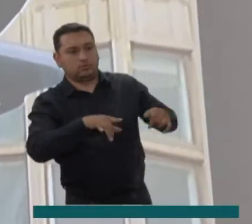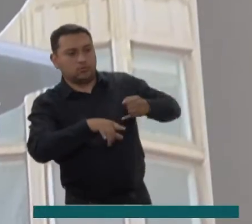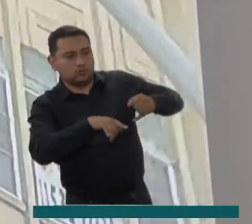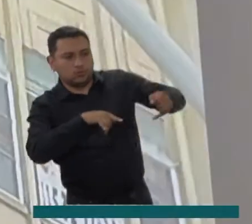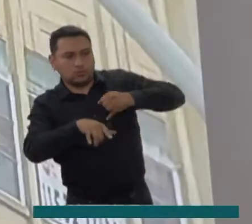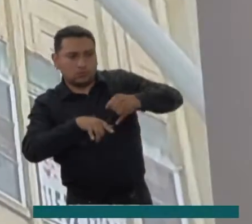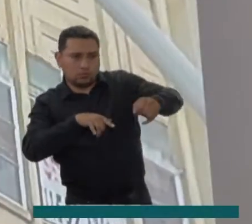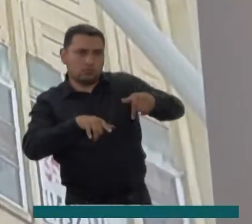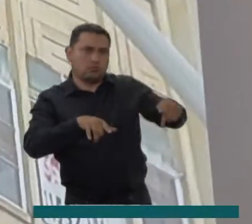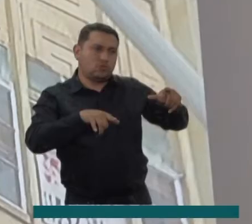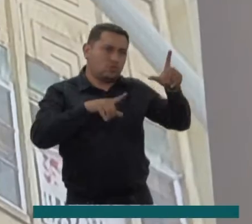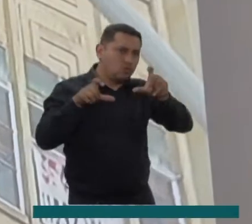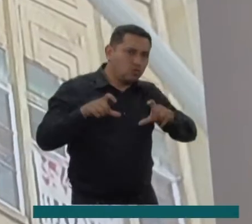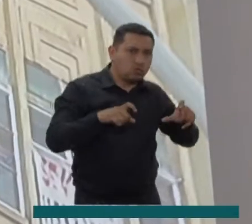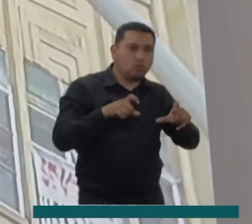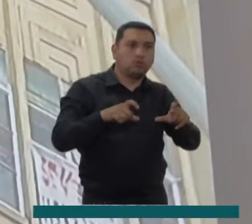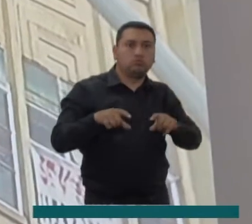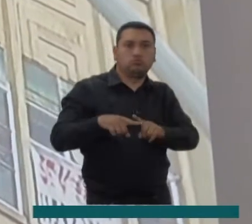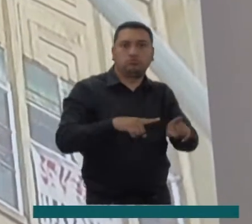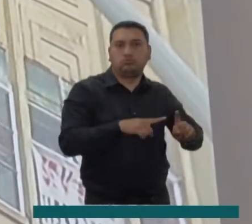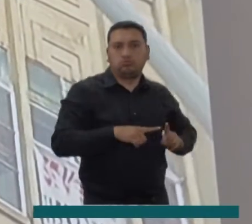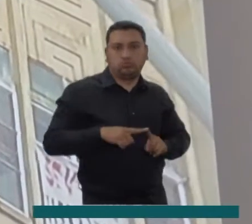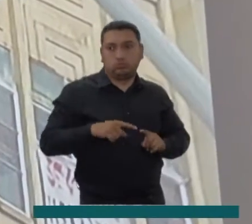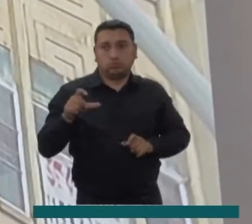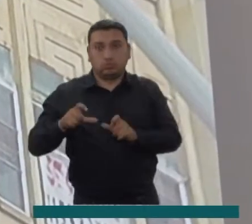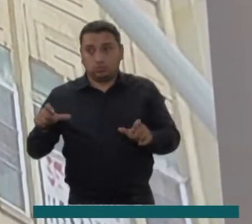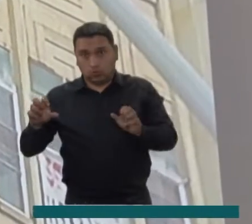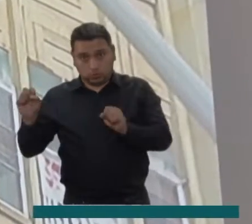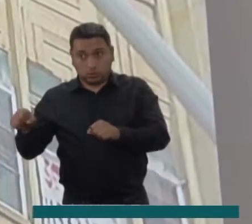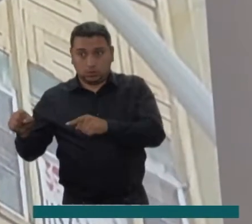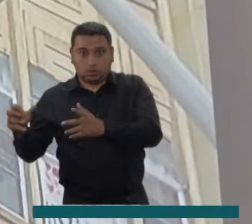conocidos por todos los habitantes de la capital del país.